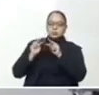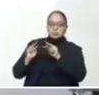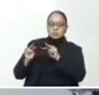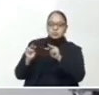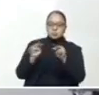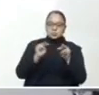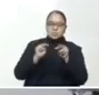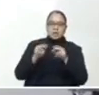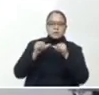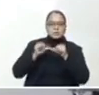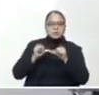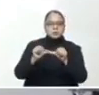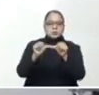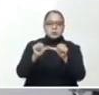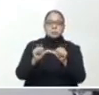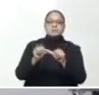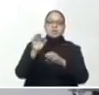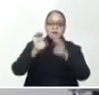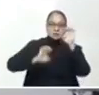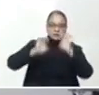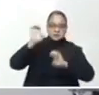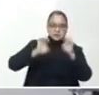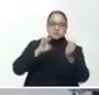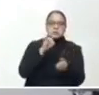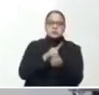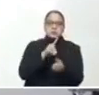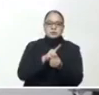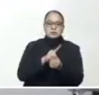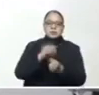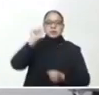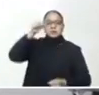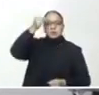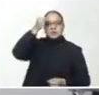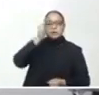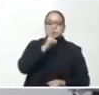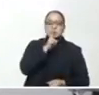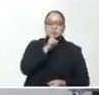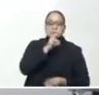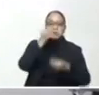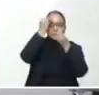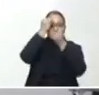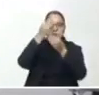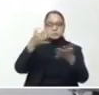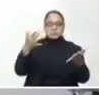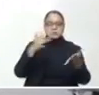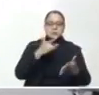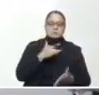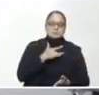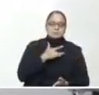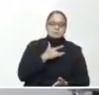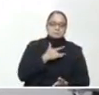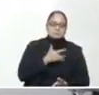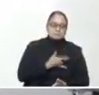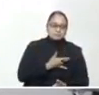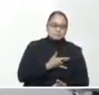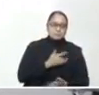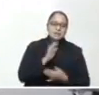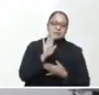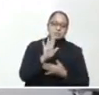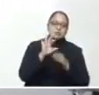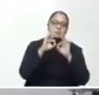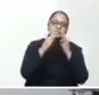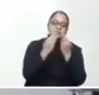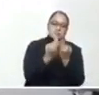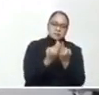por el personal sanitario. Desde el Gobierno de la República manifestamos nuestras condolencias a los familiares del